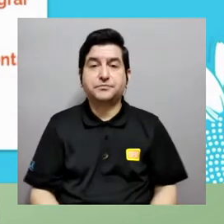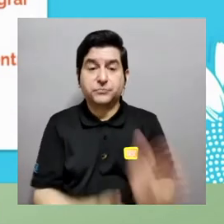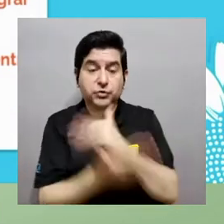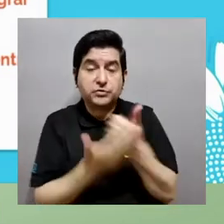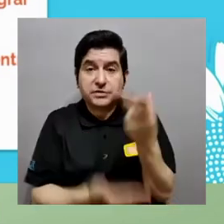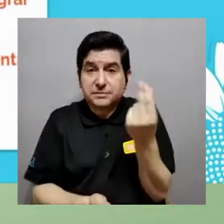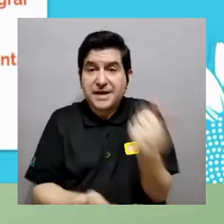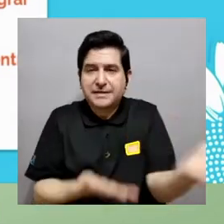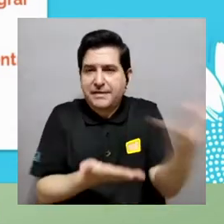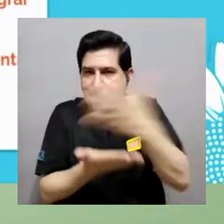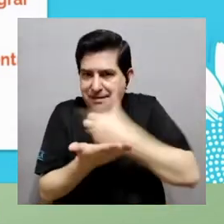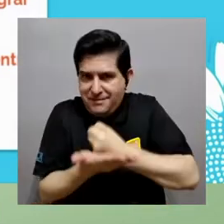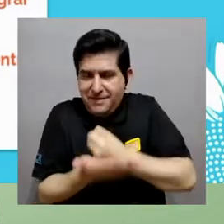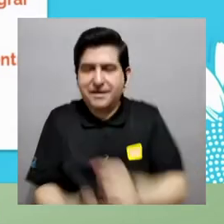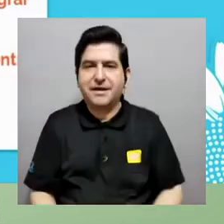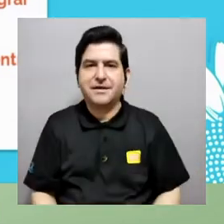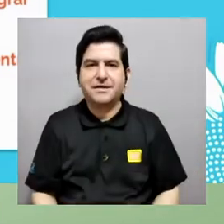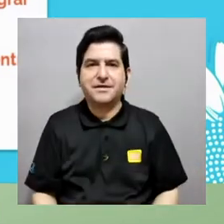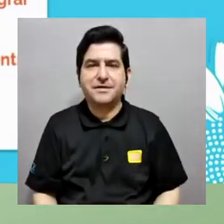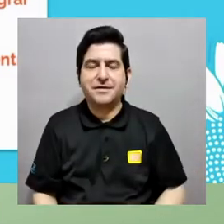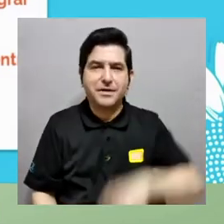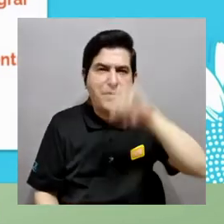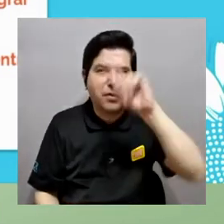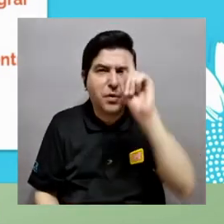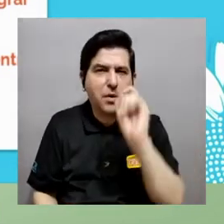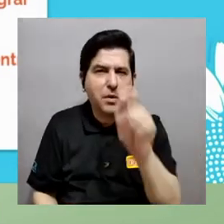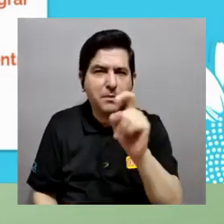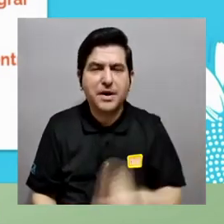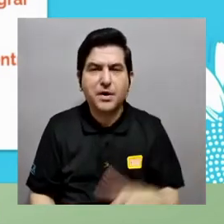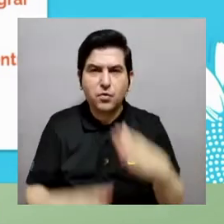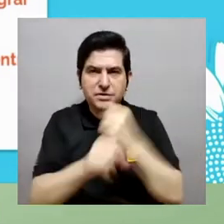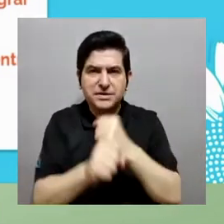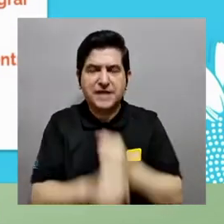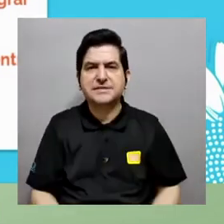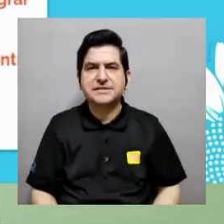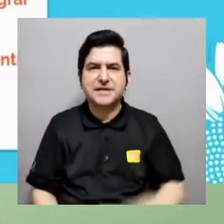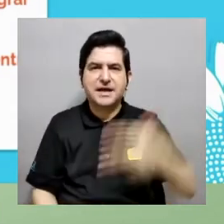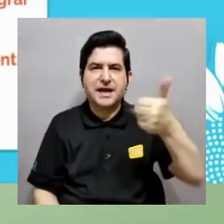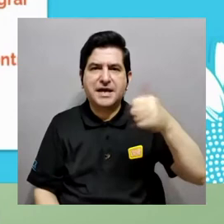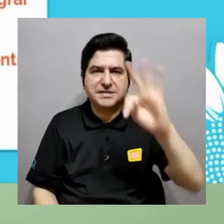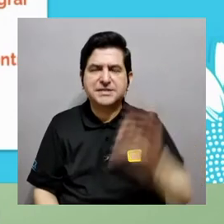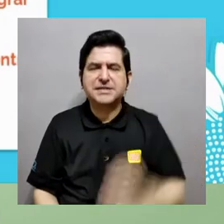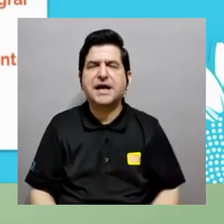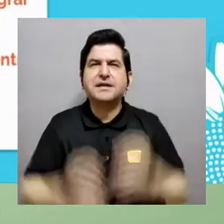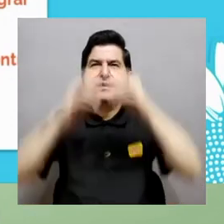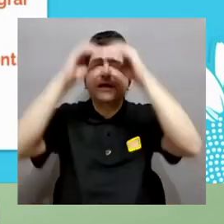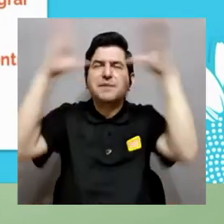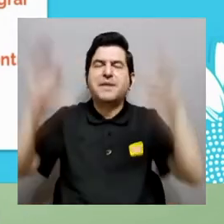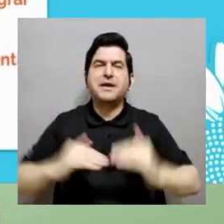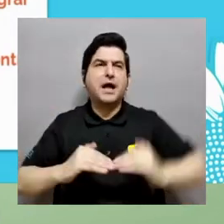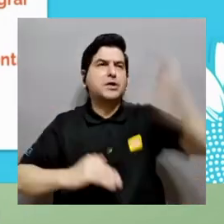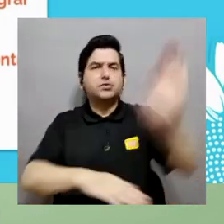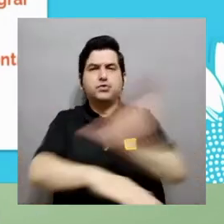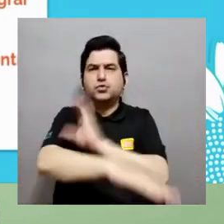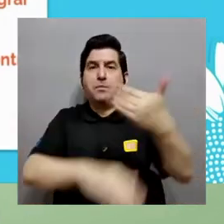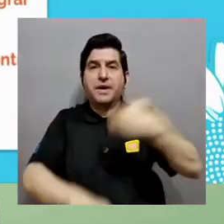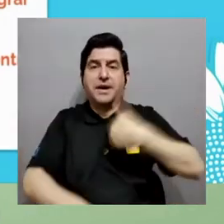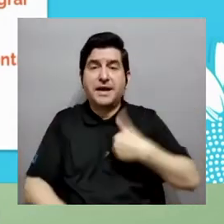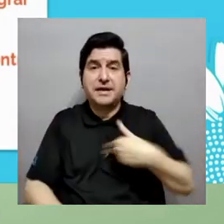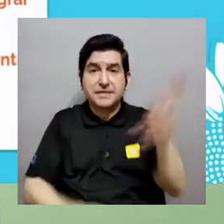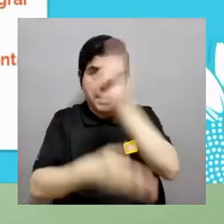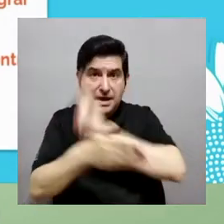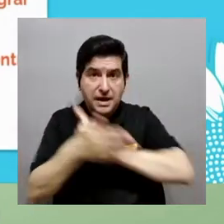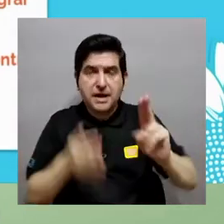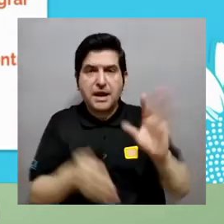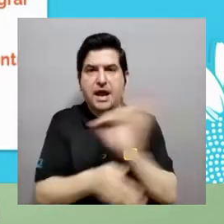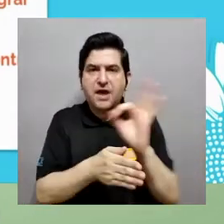actualmente en el centro de datos institucional entonces nos estamos ahorrando parte del dinero en todo esto estoy viendo una pregunta que me están haciendo por el